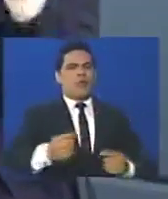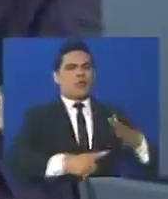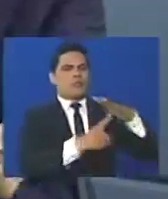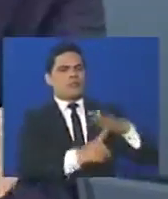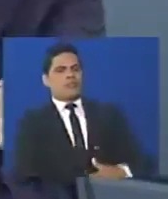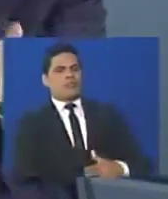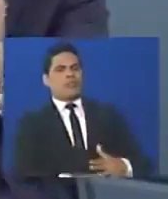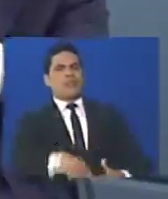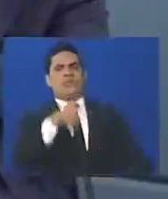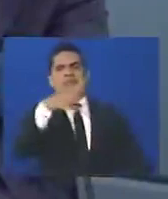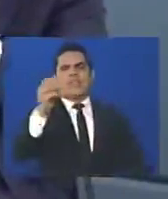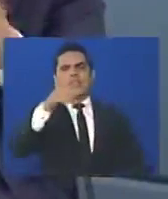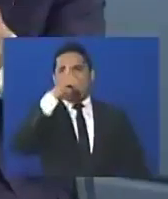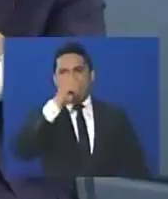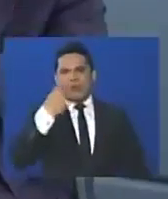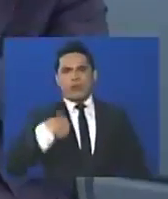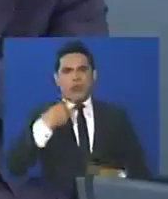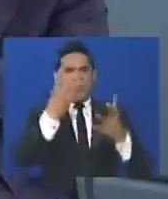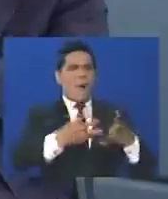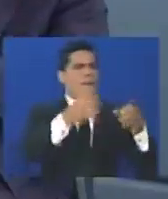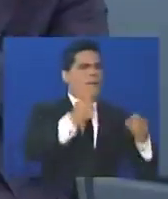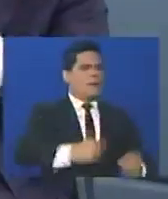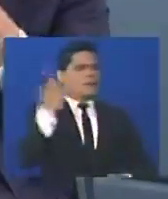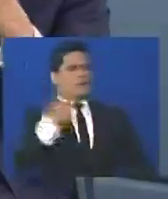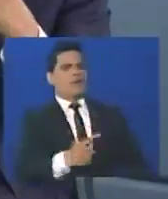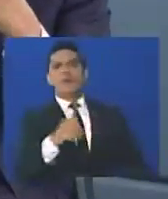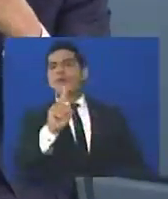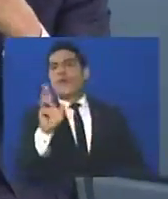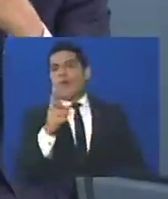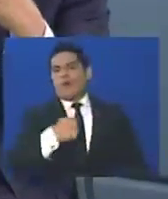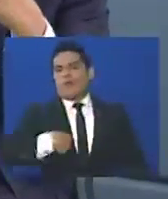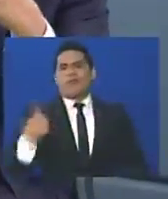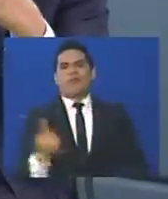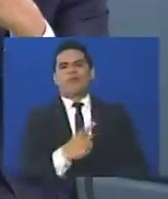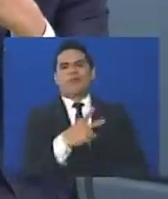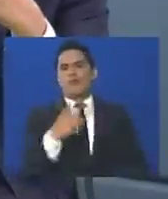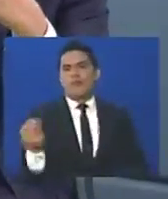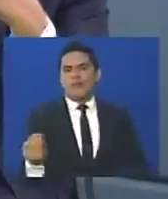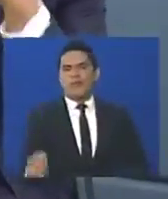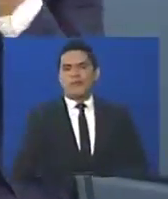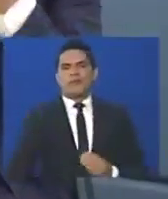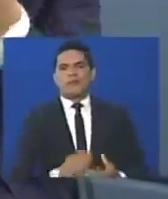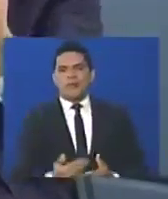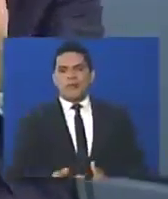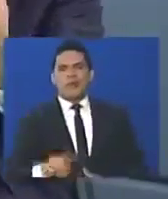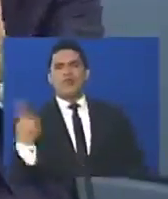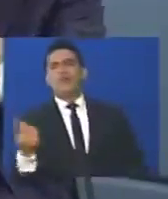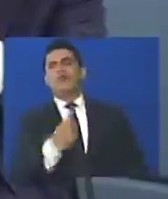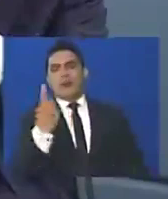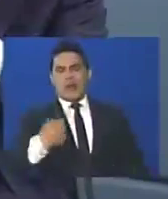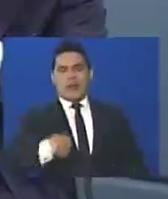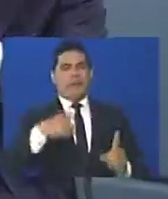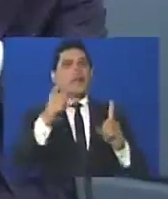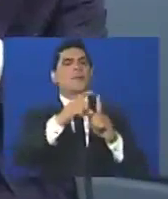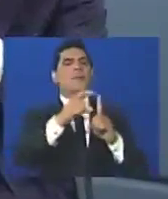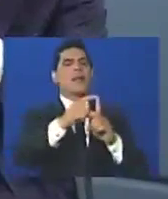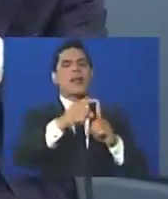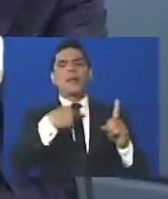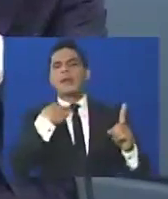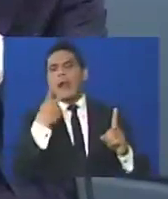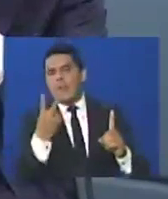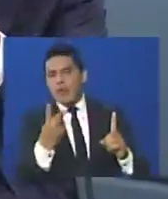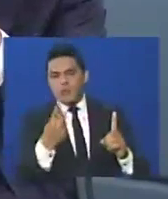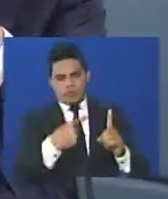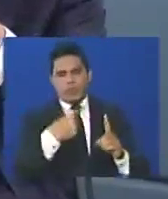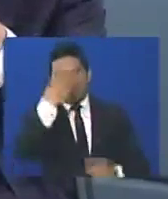gente va a presa por 10 años o por un año porque me dio la gana. Es decir, yo no tengo ninguna manera, salvo mi palabra, en la que debo ser muy serio,